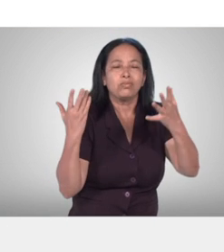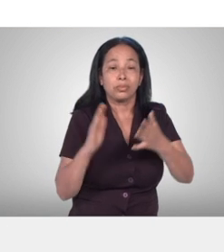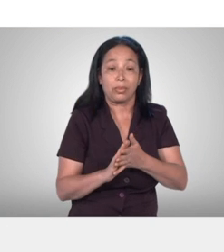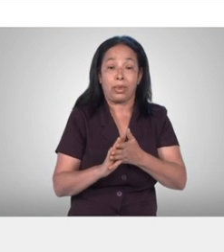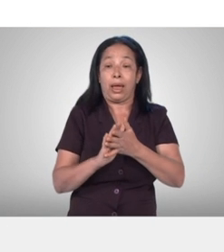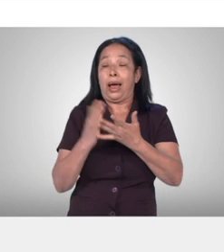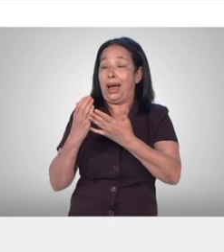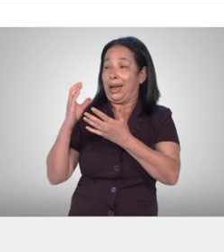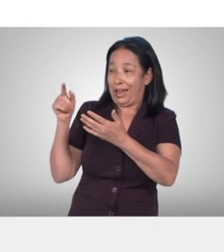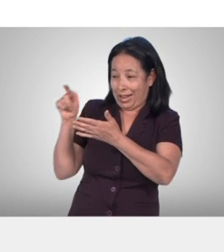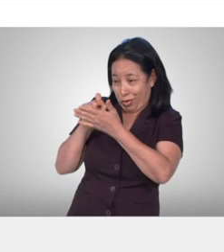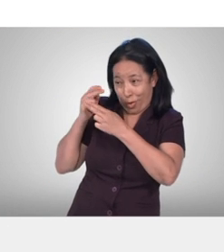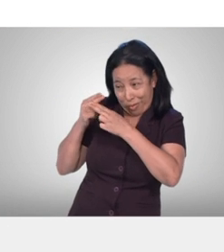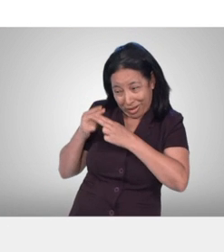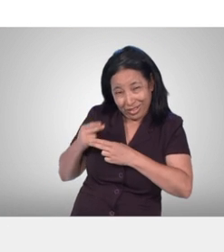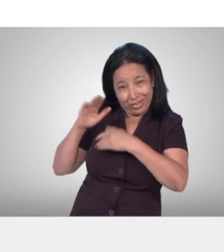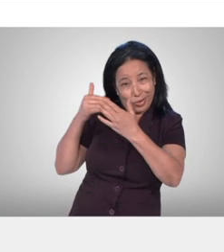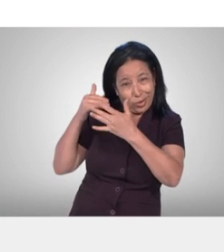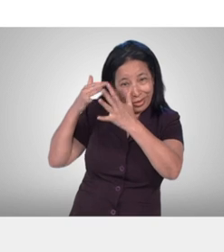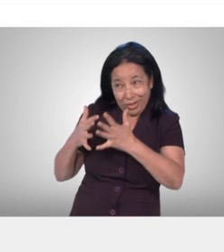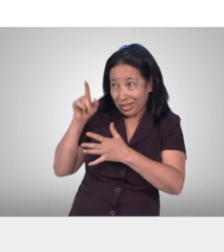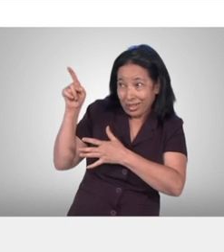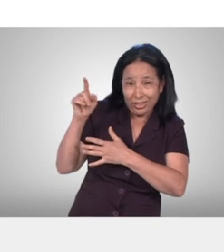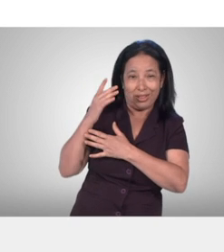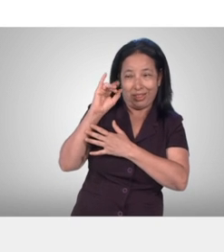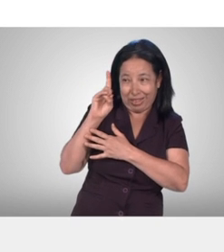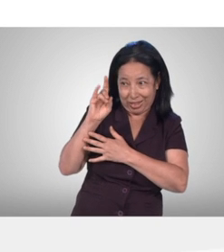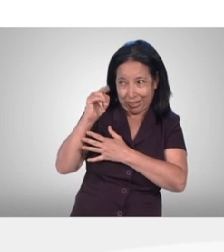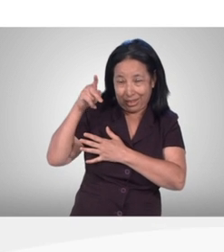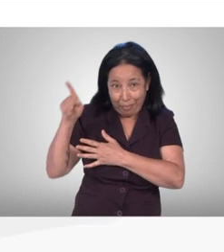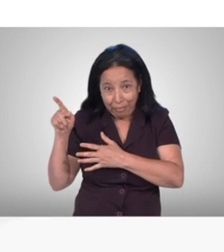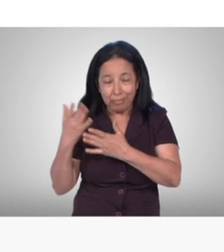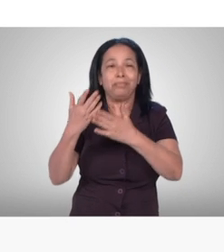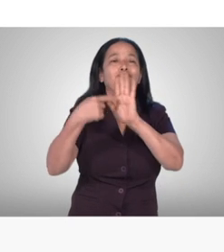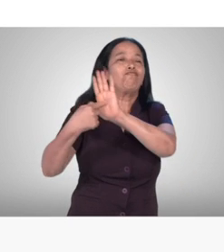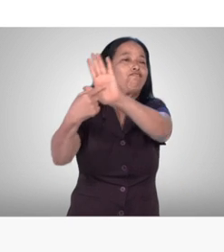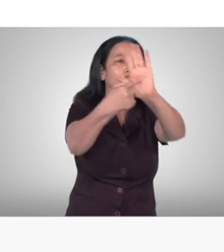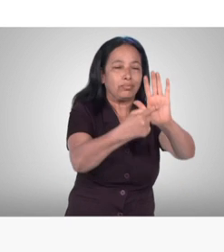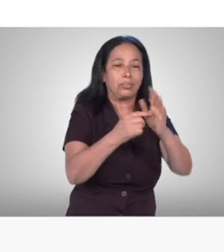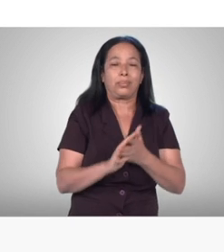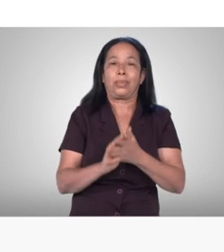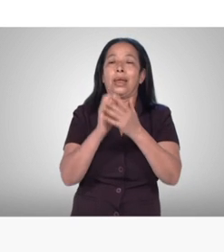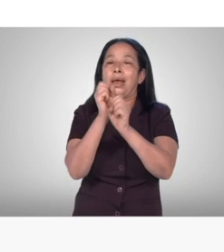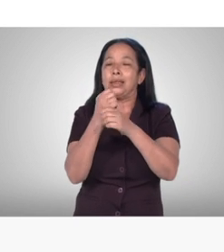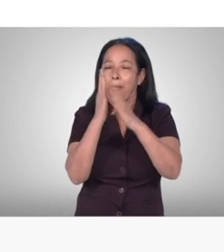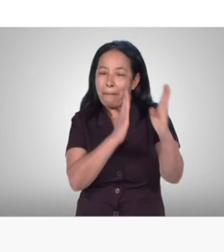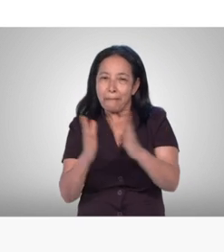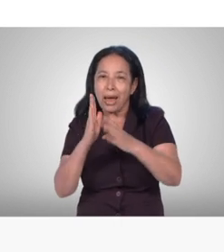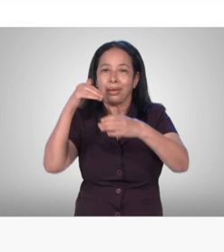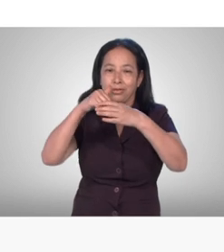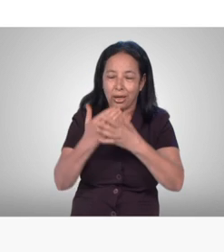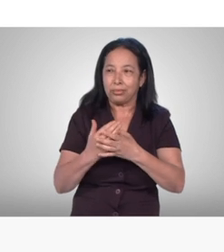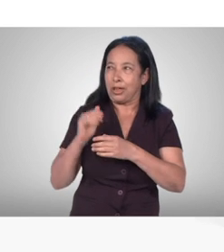Sus principales funciones son publicar el Censo Nacional emitido por la Oficina de Registro, elaborar el Plan de Seguridad